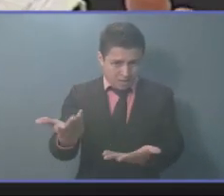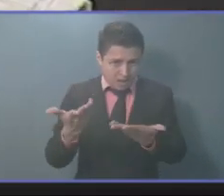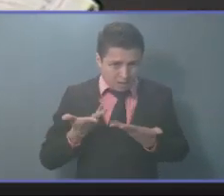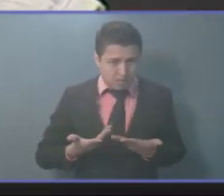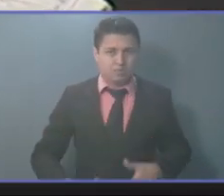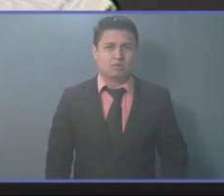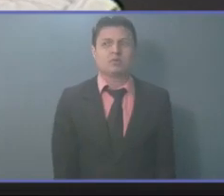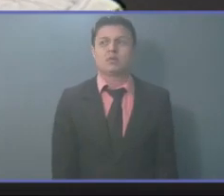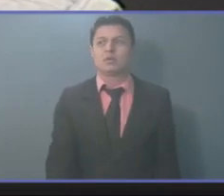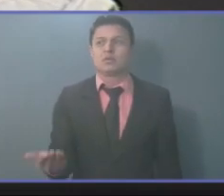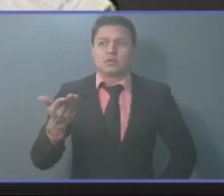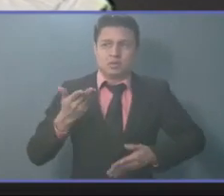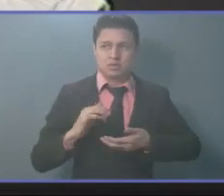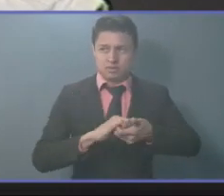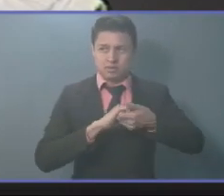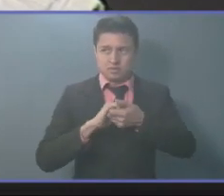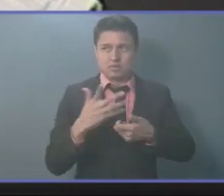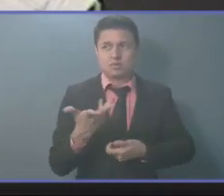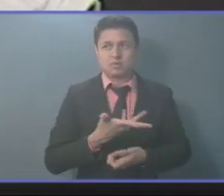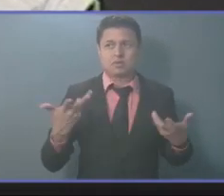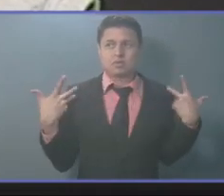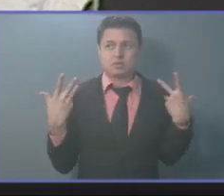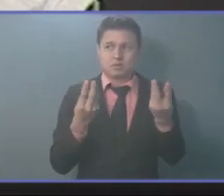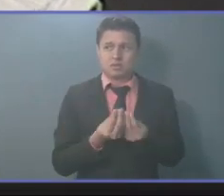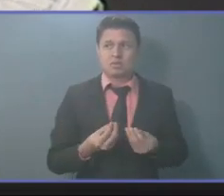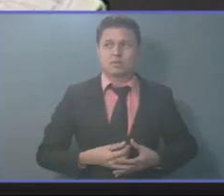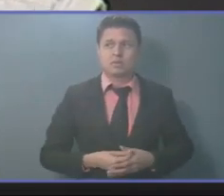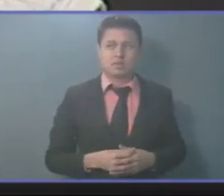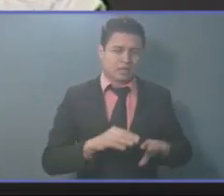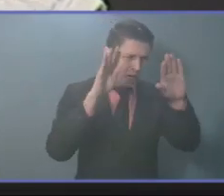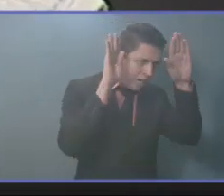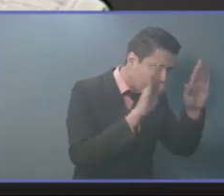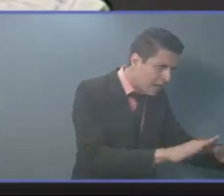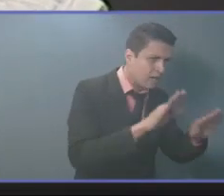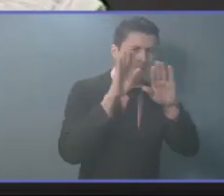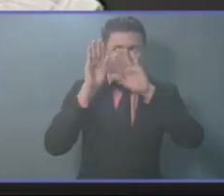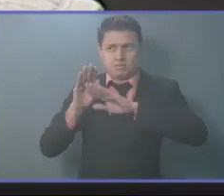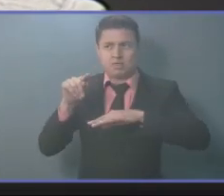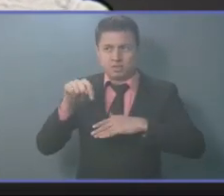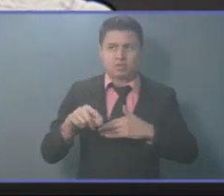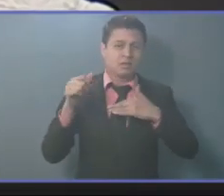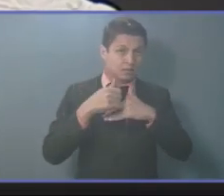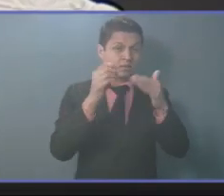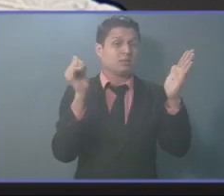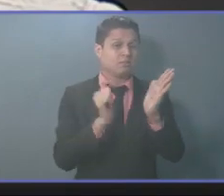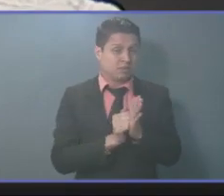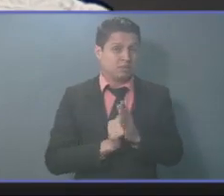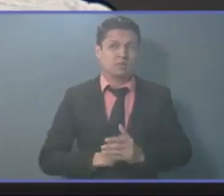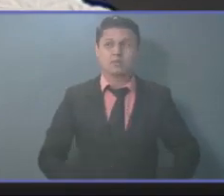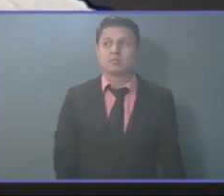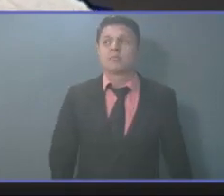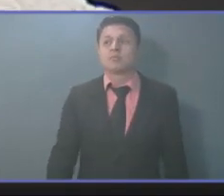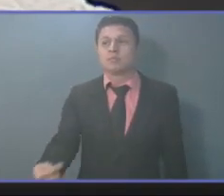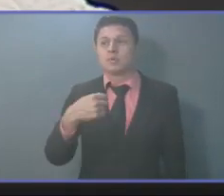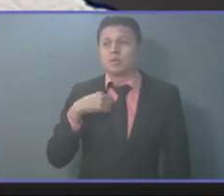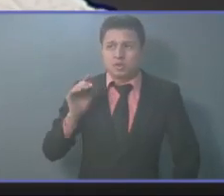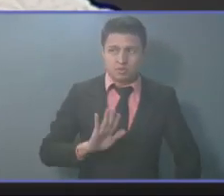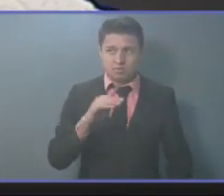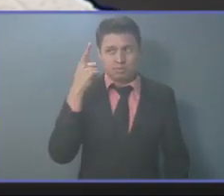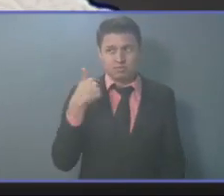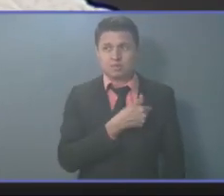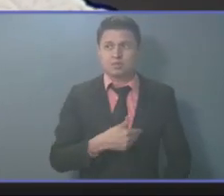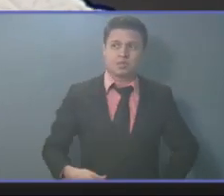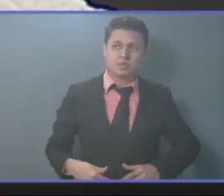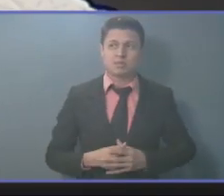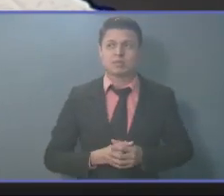ayude a la armonía social. Respete a este órgano de Estado. Yo jamás, señor presidente